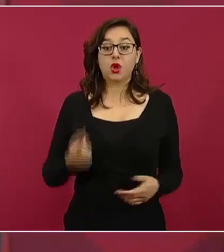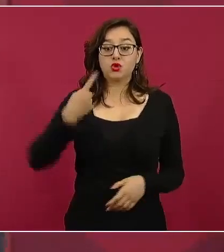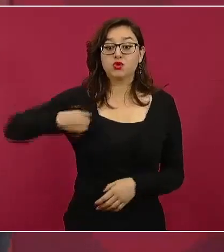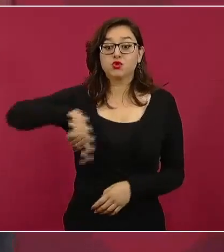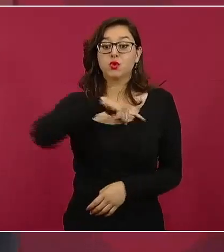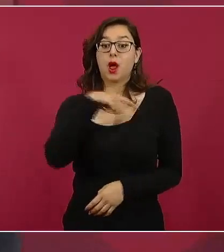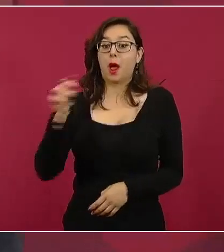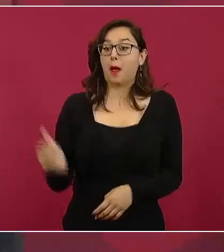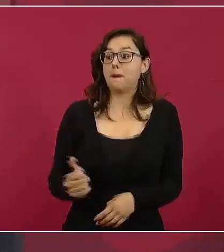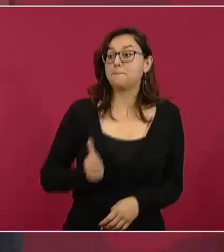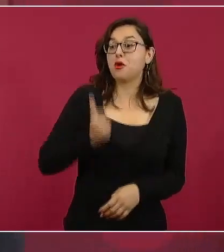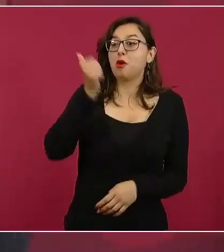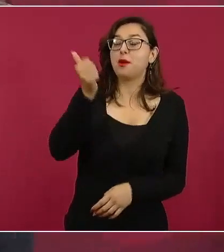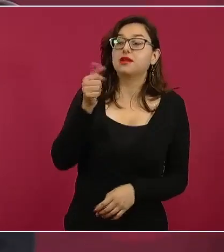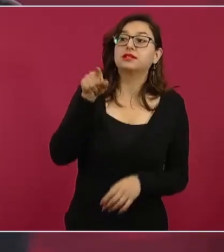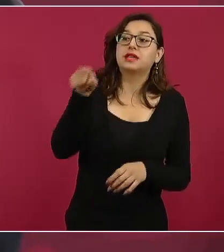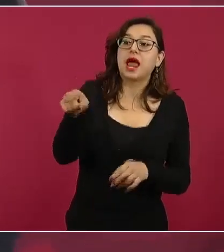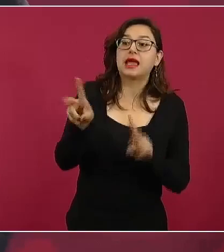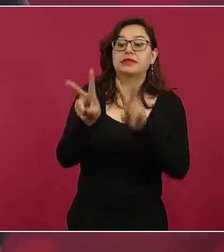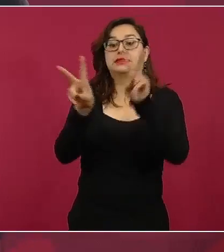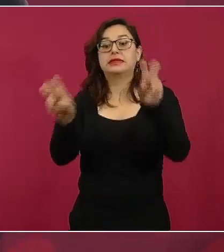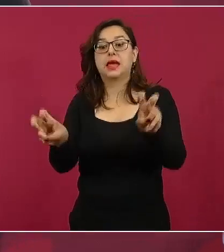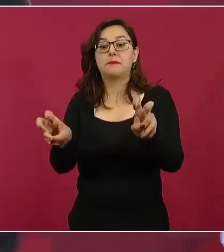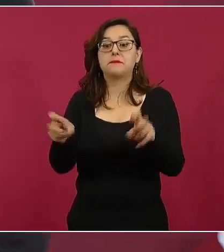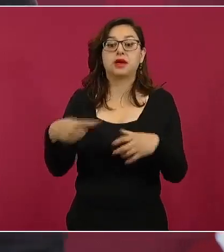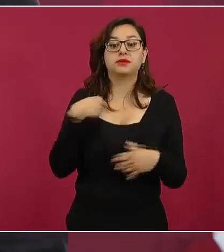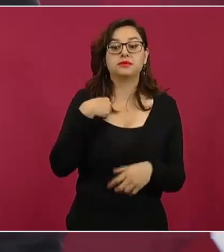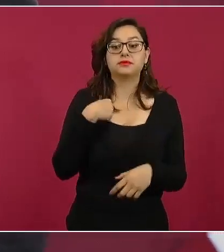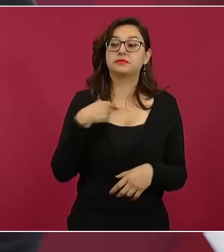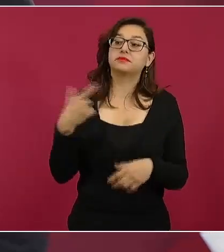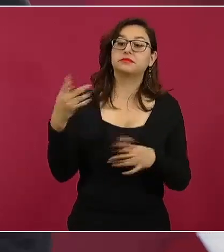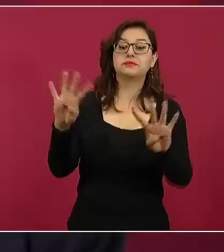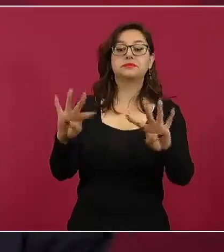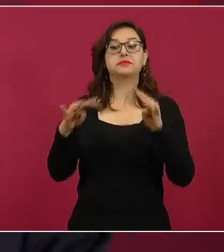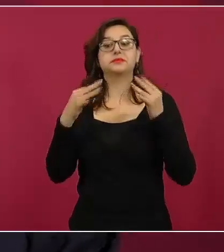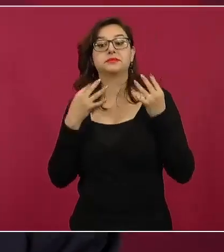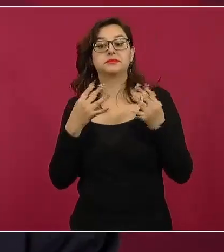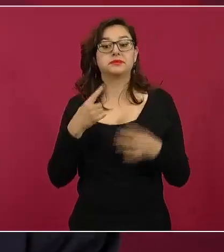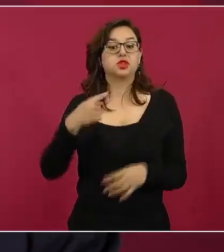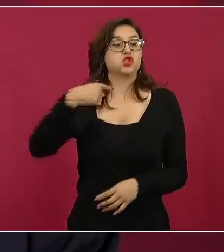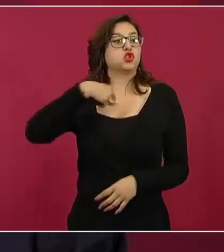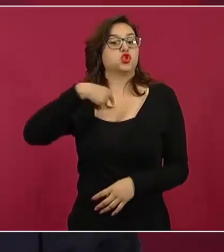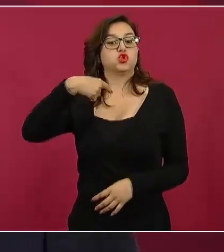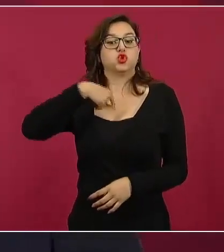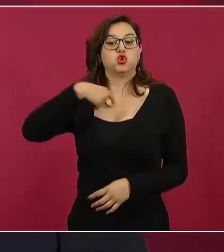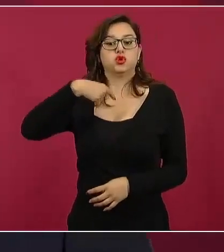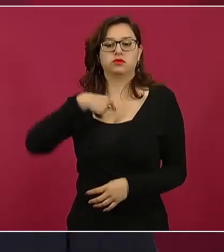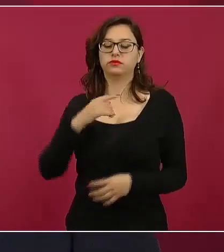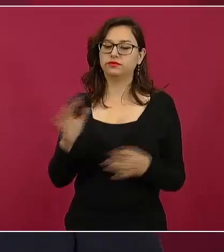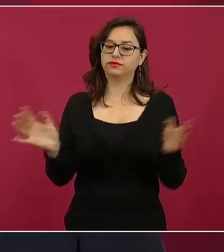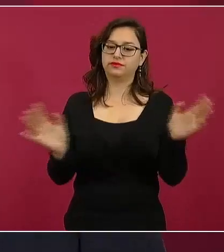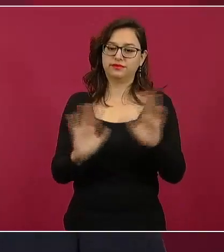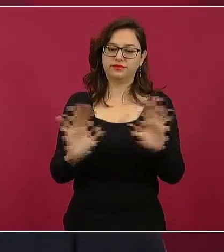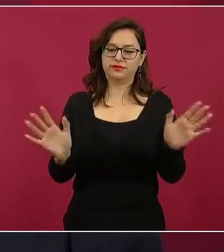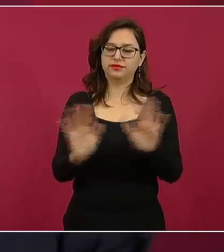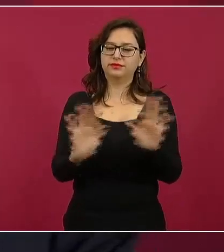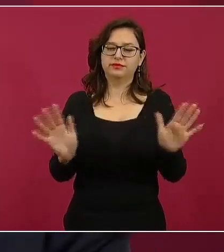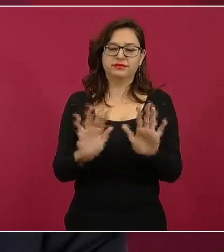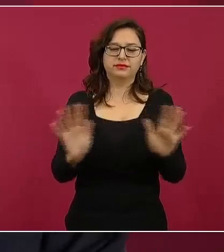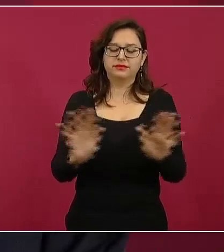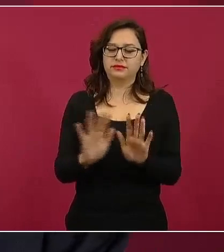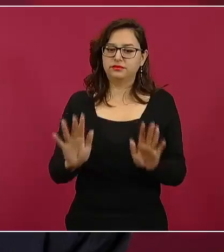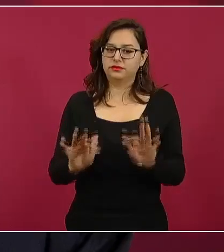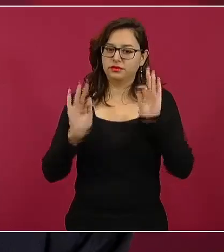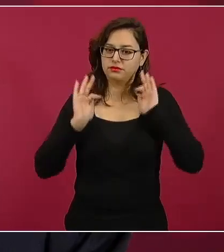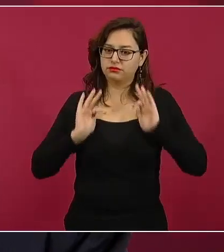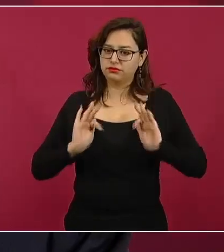que no tiene que ver con la mesura